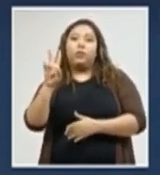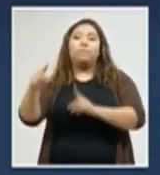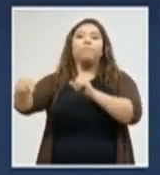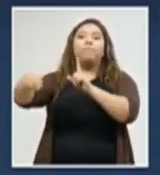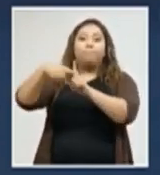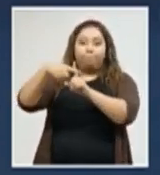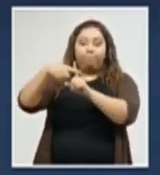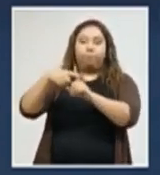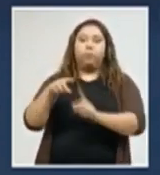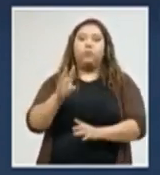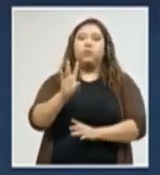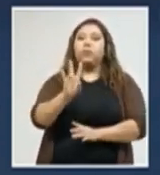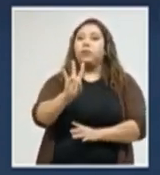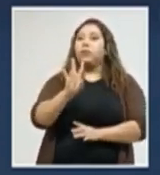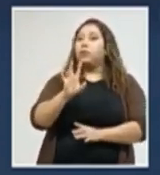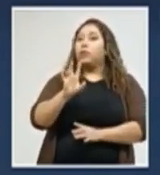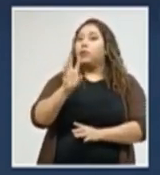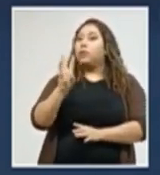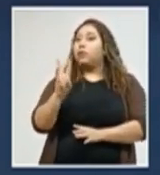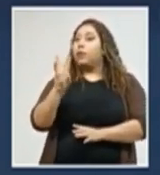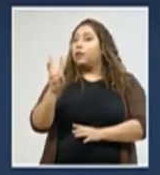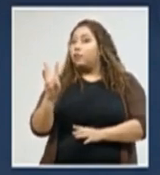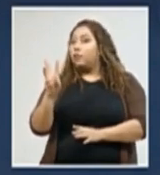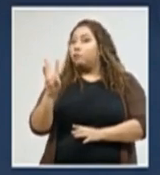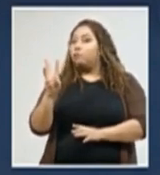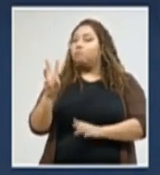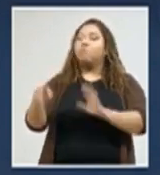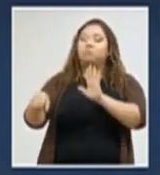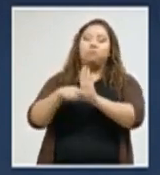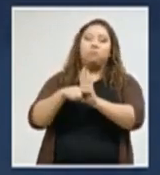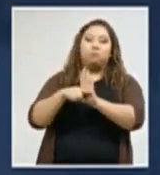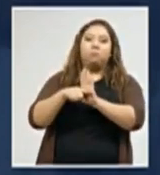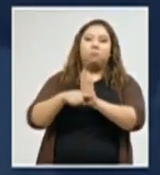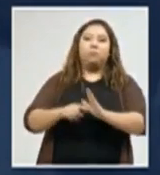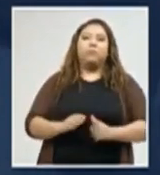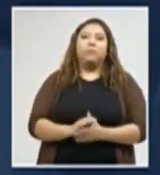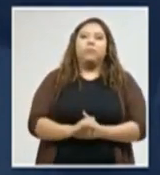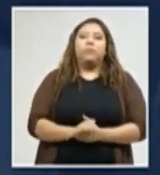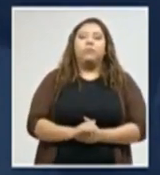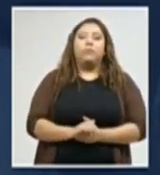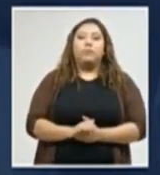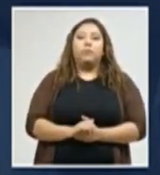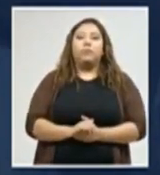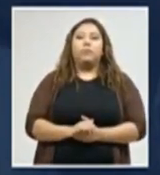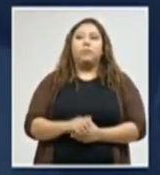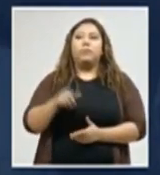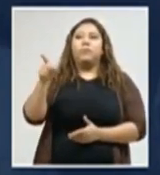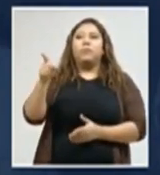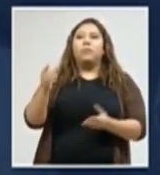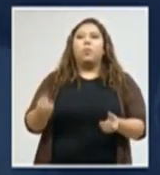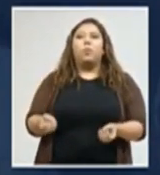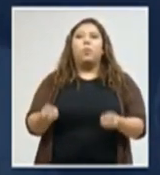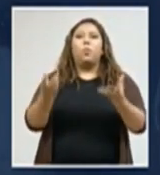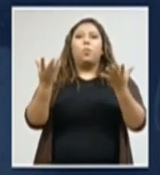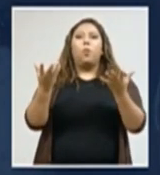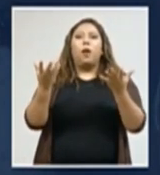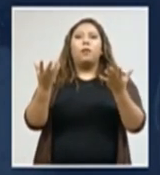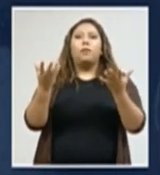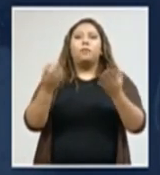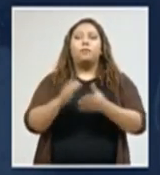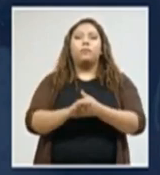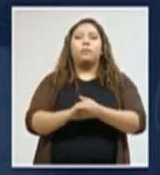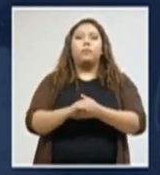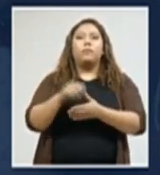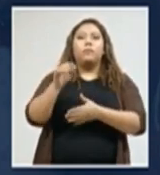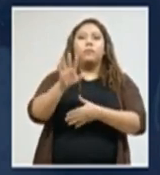positivo y 766 dieron resultado negativo. El total de 587